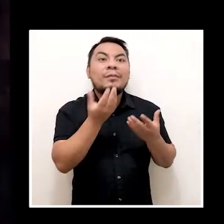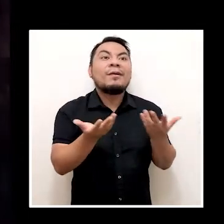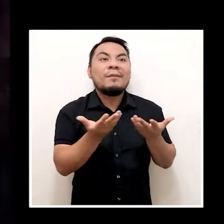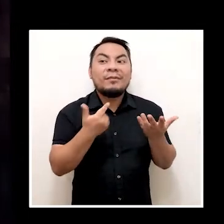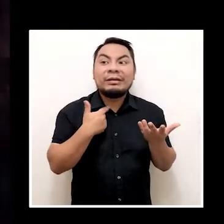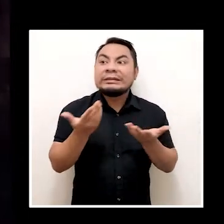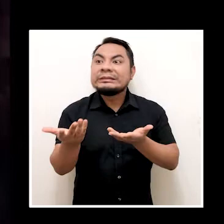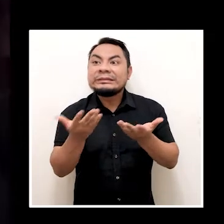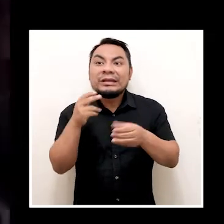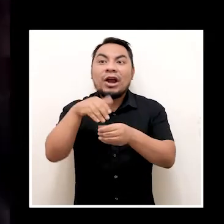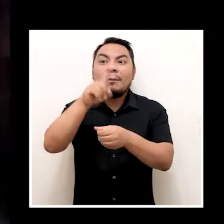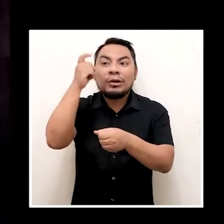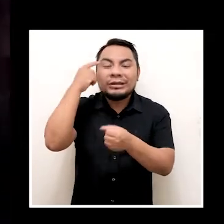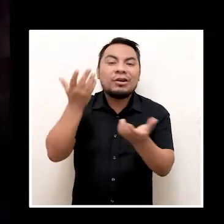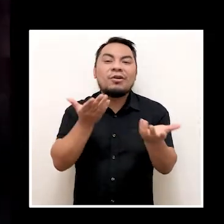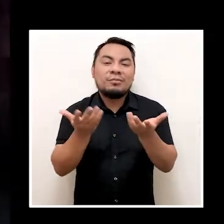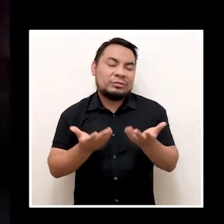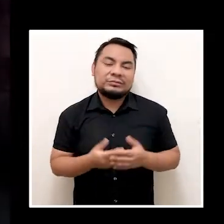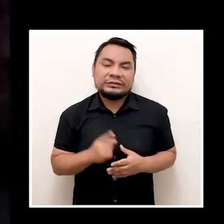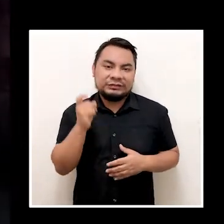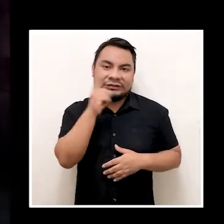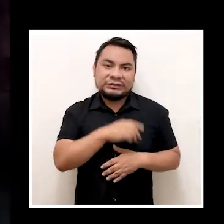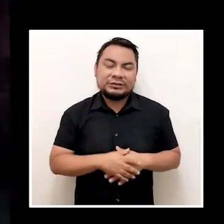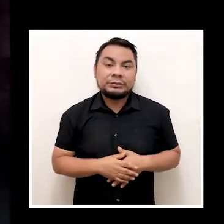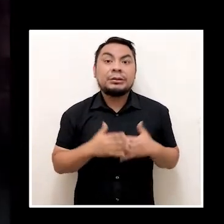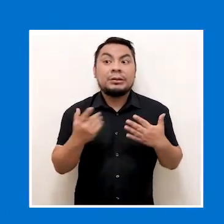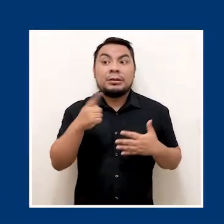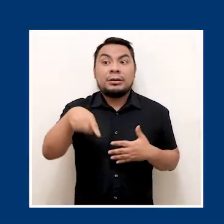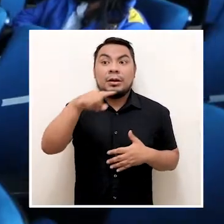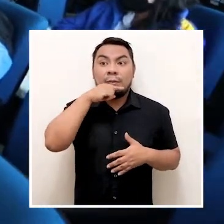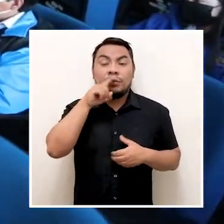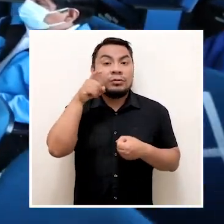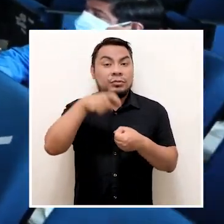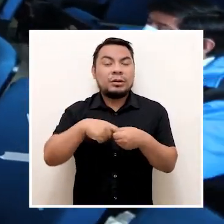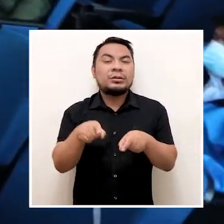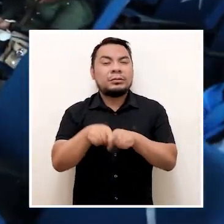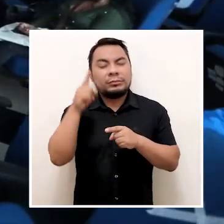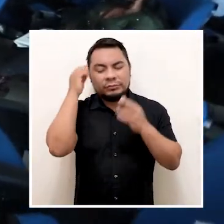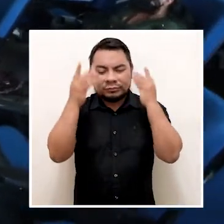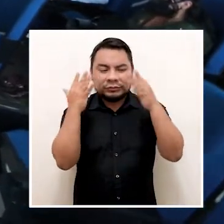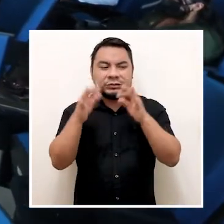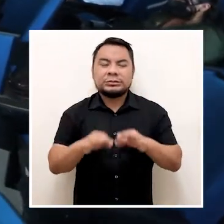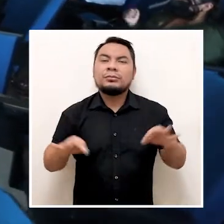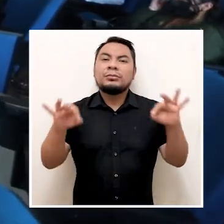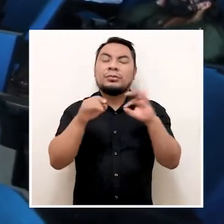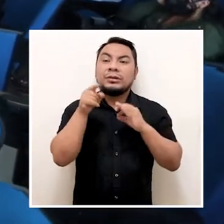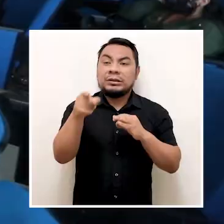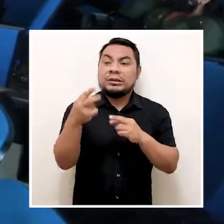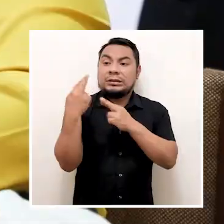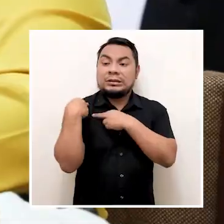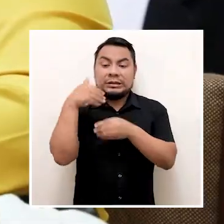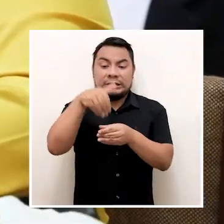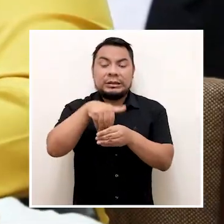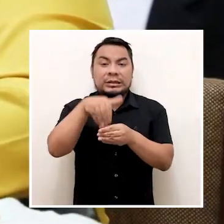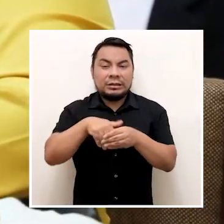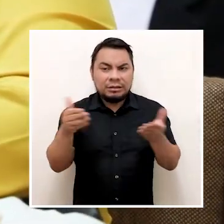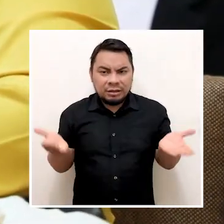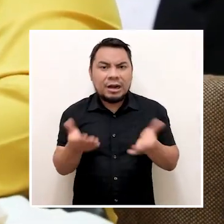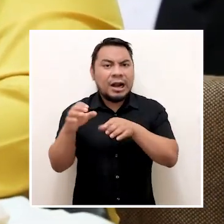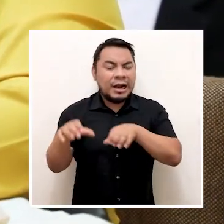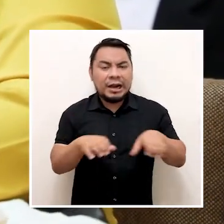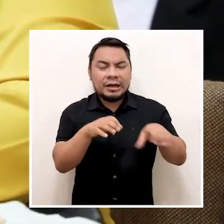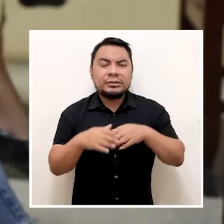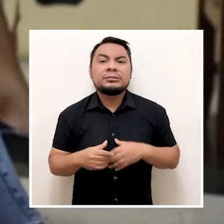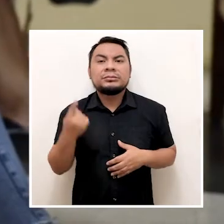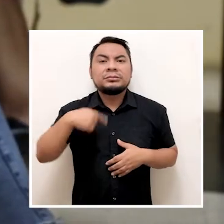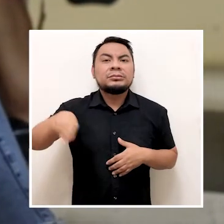comer, por decirlo, y meterte en política, ¿no? Las participantes también evaluaron la importancia de que el ente electoral